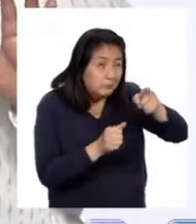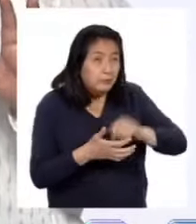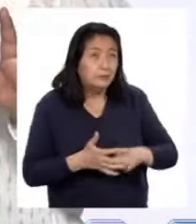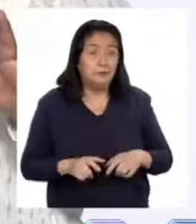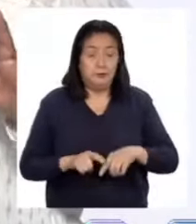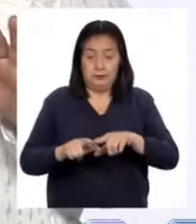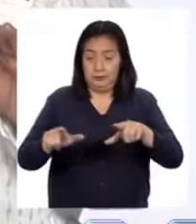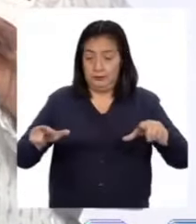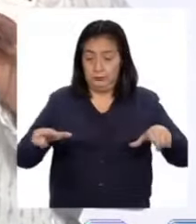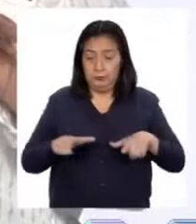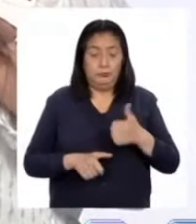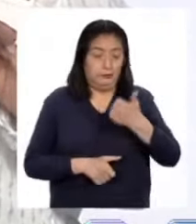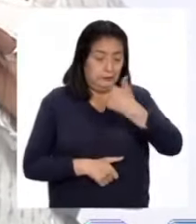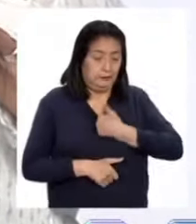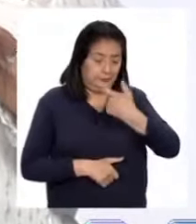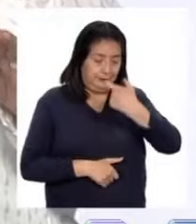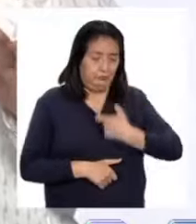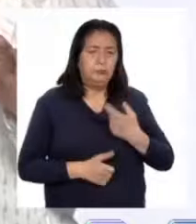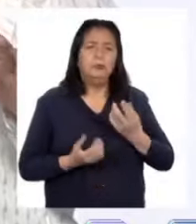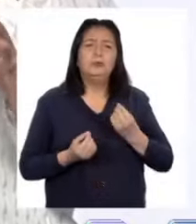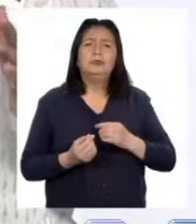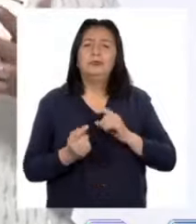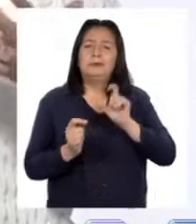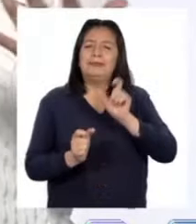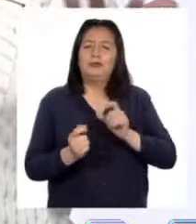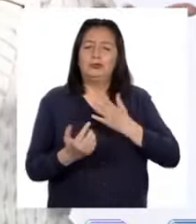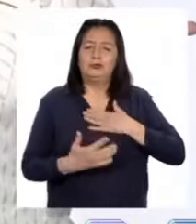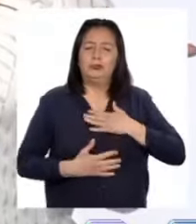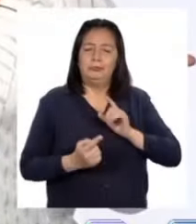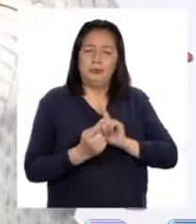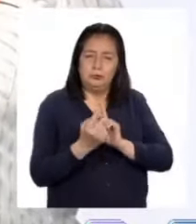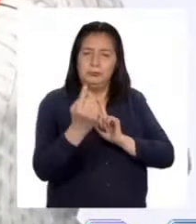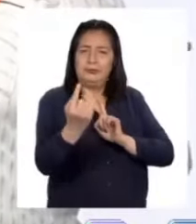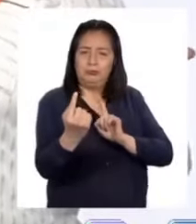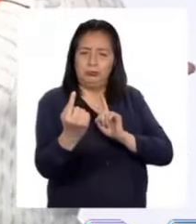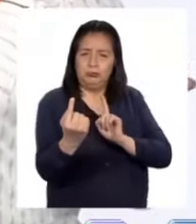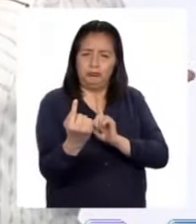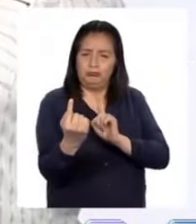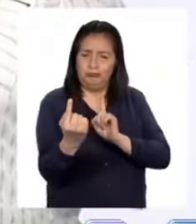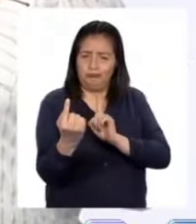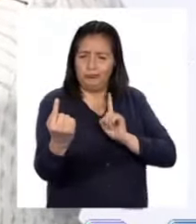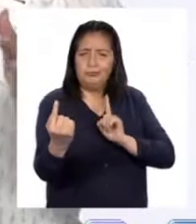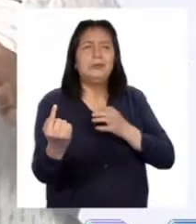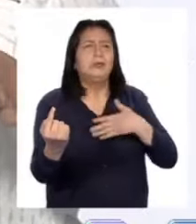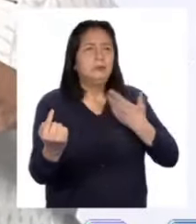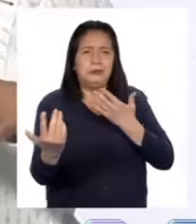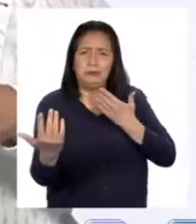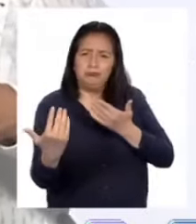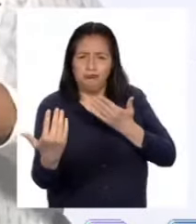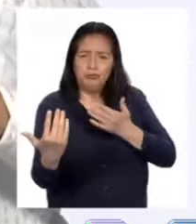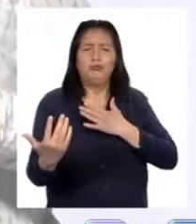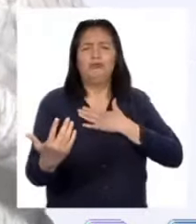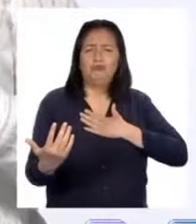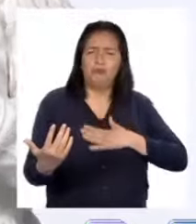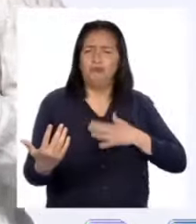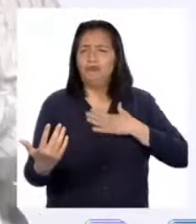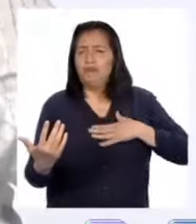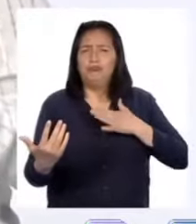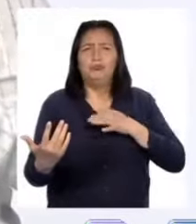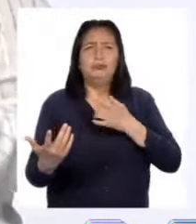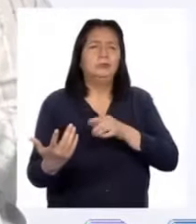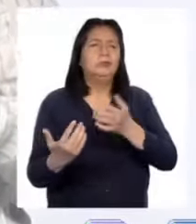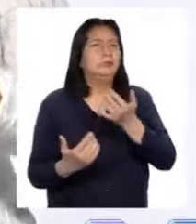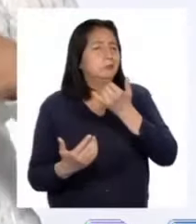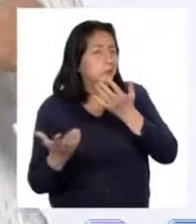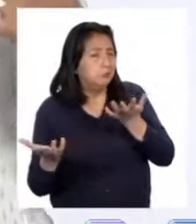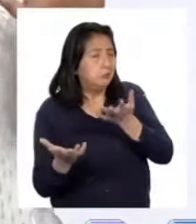espacio personal es la distancia física que nos permite interactuar con los demás de manera cómoda en función de